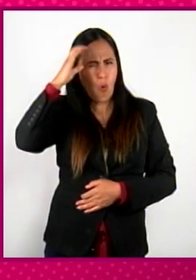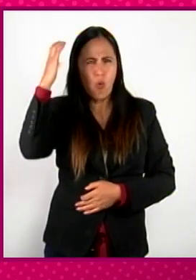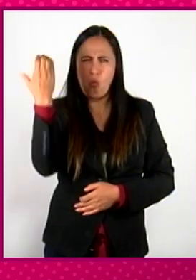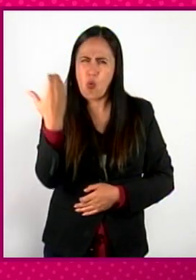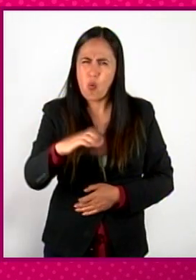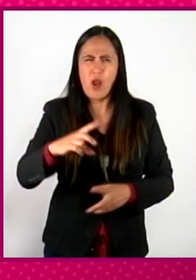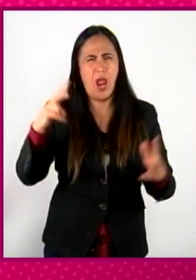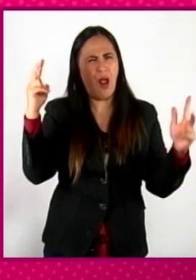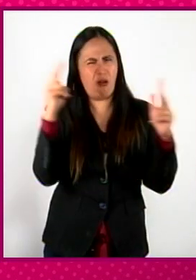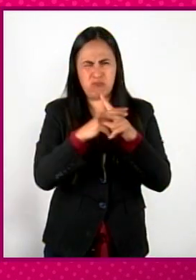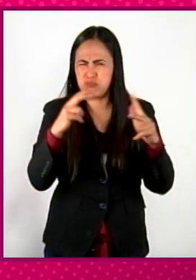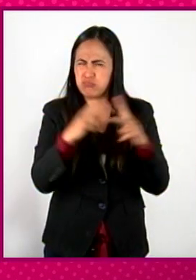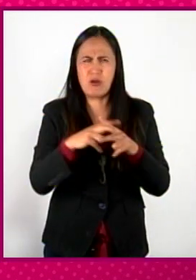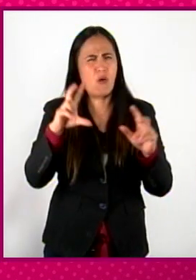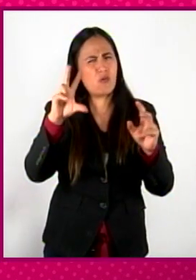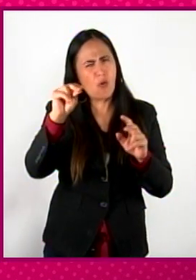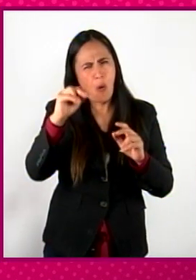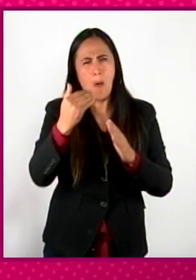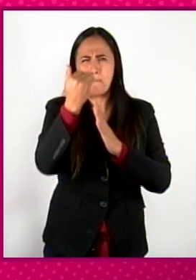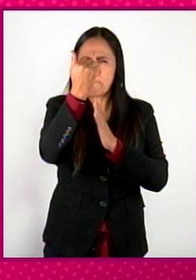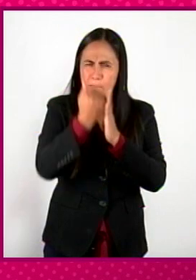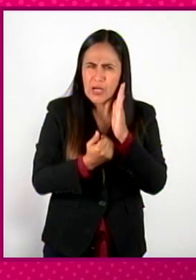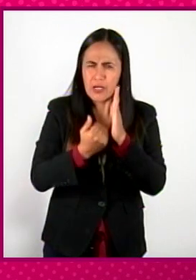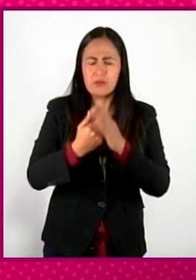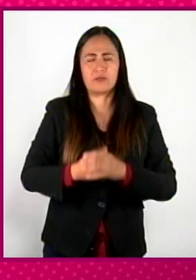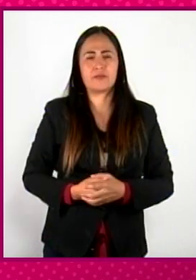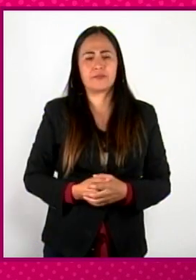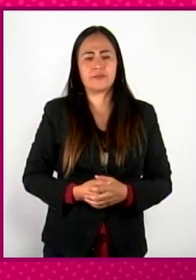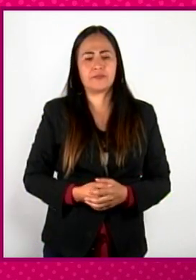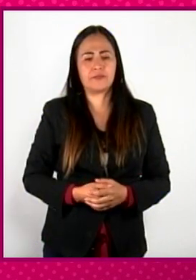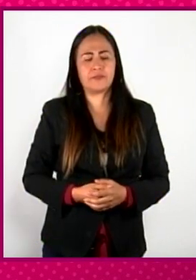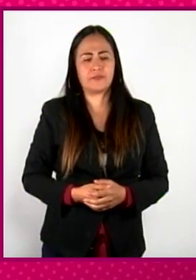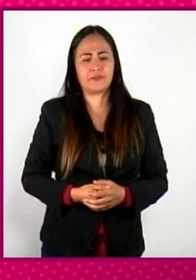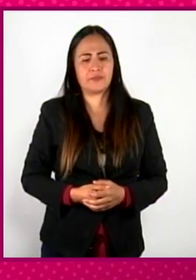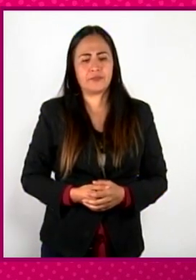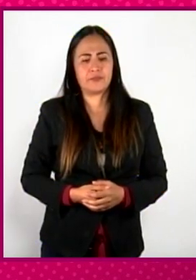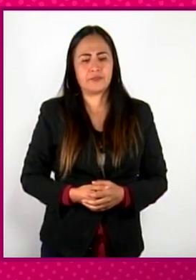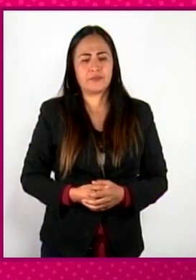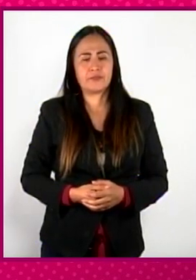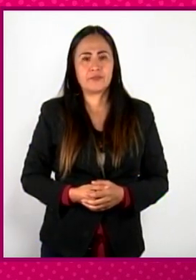violenta, sea menos, digamos,